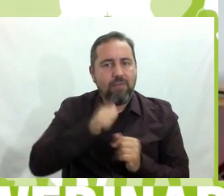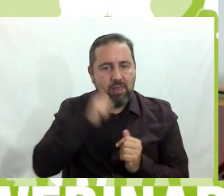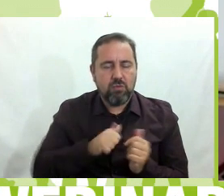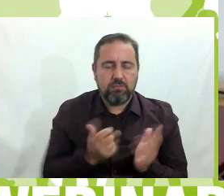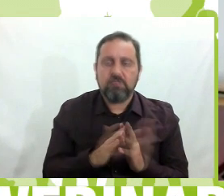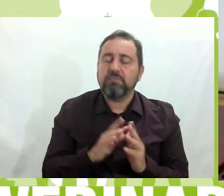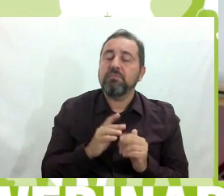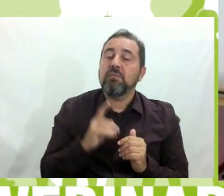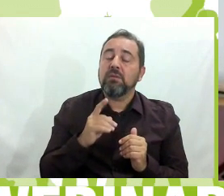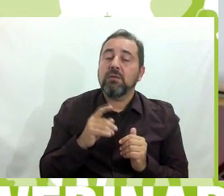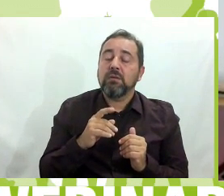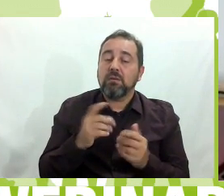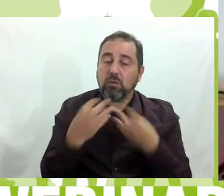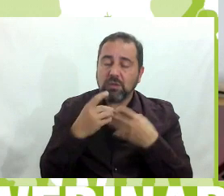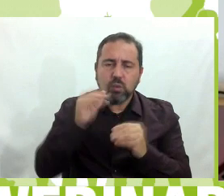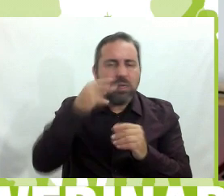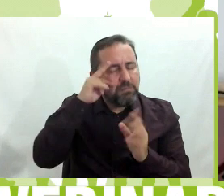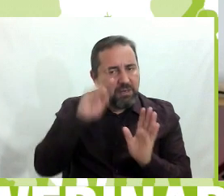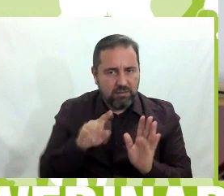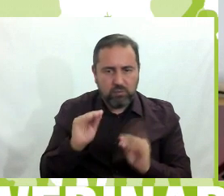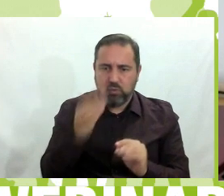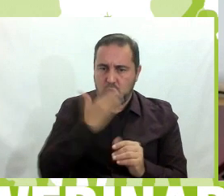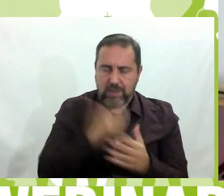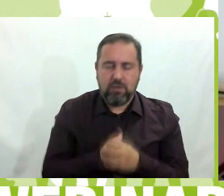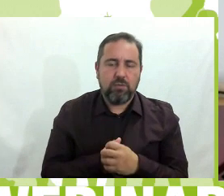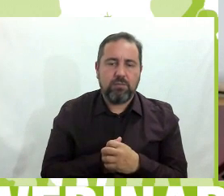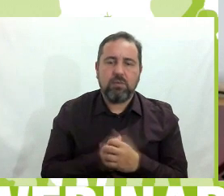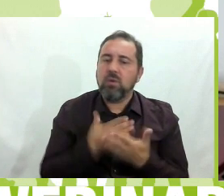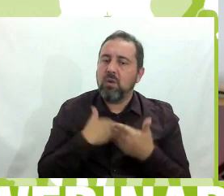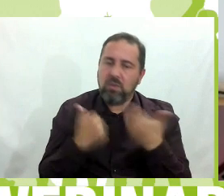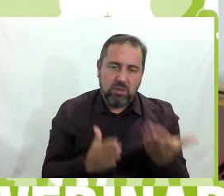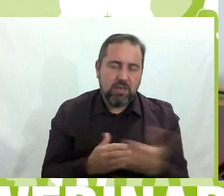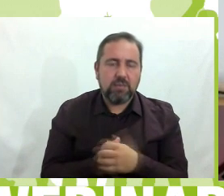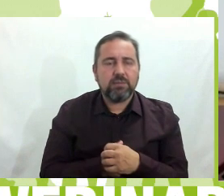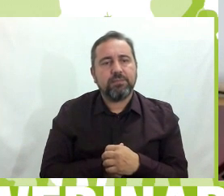nos contará la experiencia llevada a cabo en dicho colegio. Cuando quieras, Felisa.